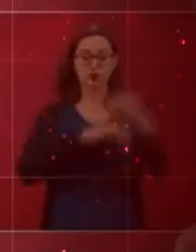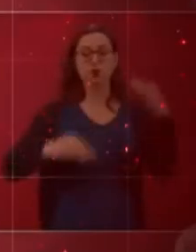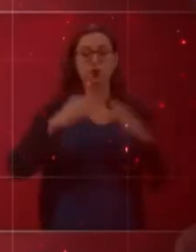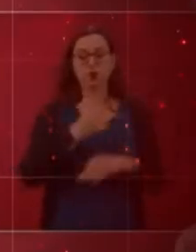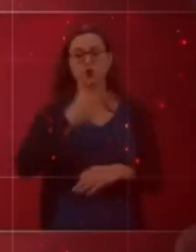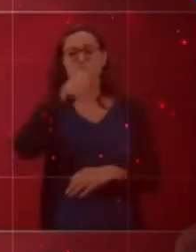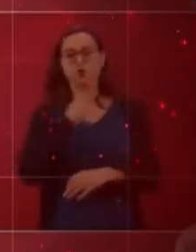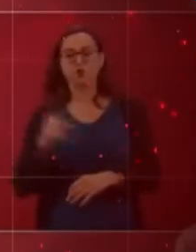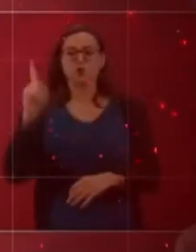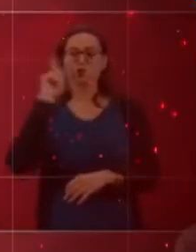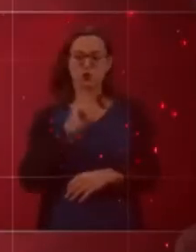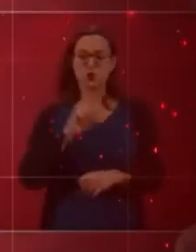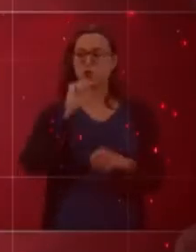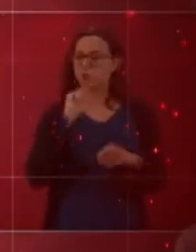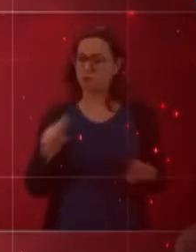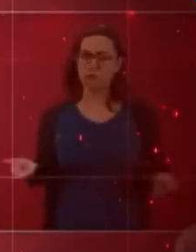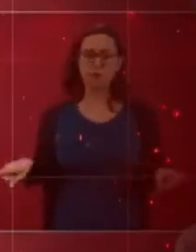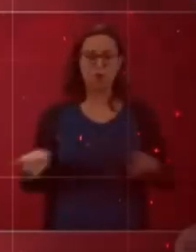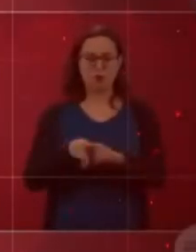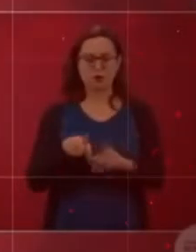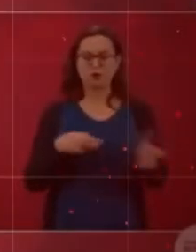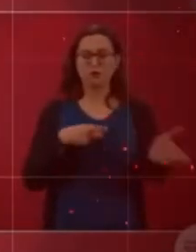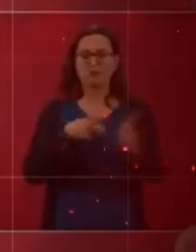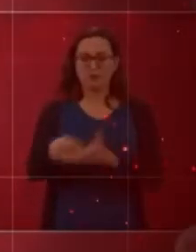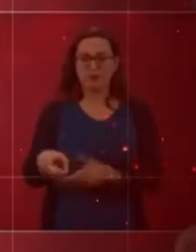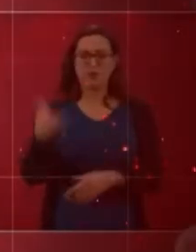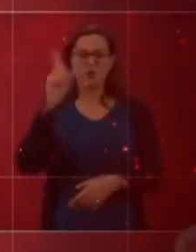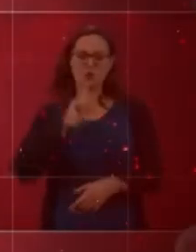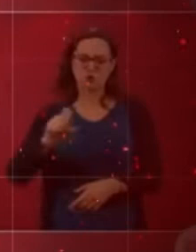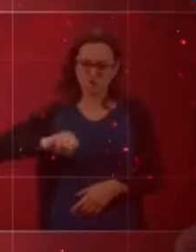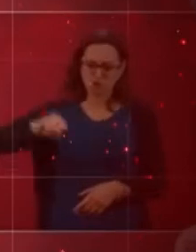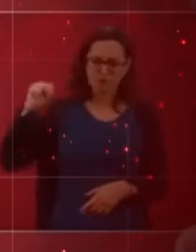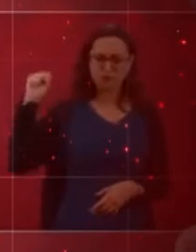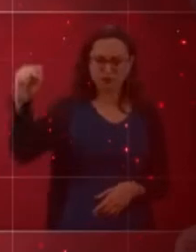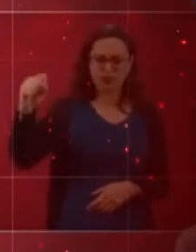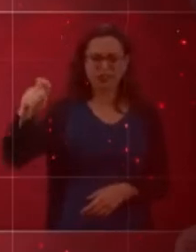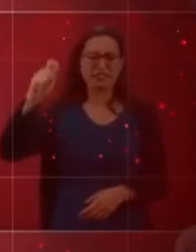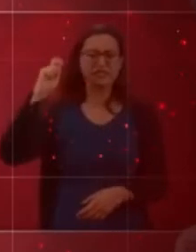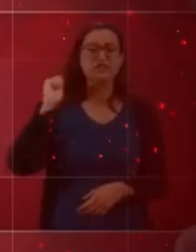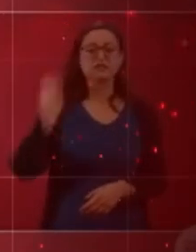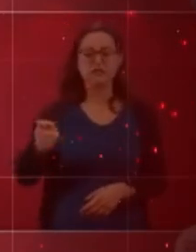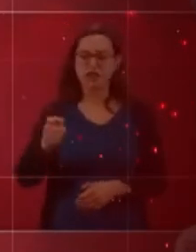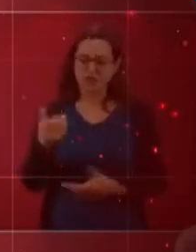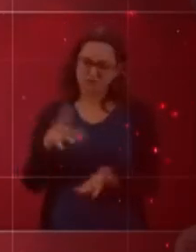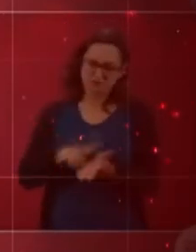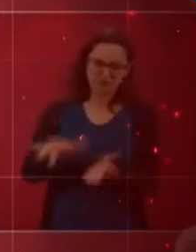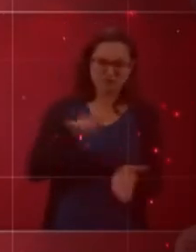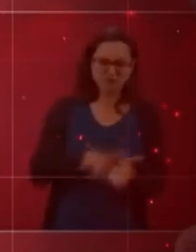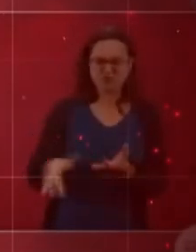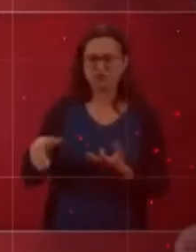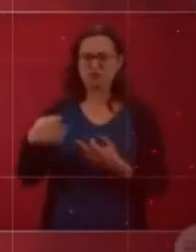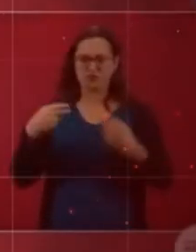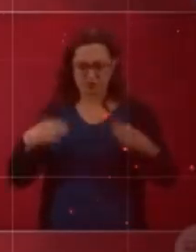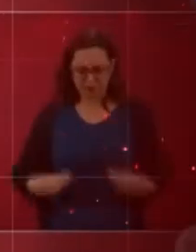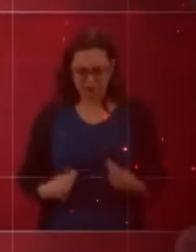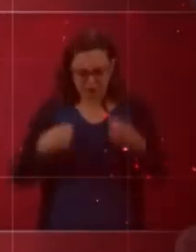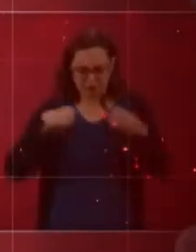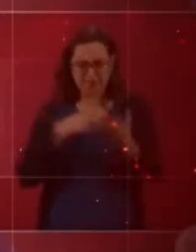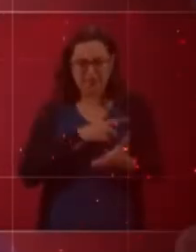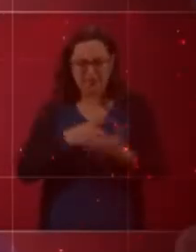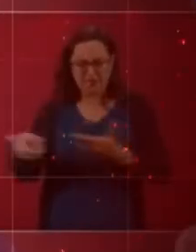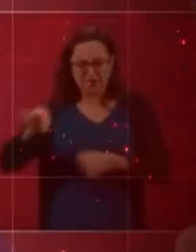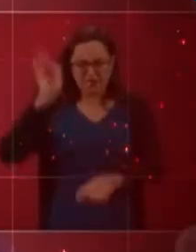y al feminismo como una forma de vida y de actuar a favor de los derechos y de la igualdad. Y nuevamente les reitero, la cuarta